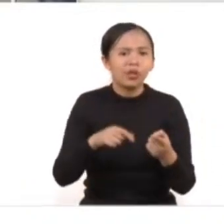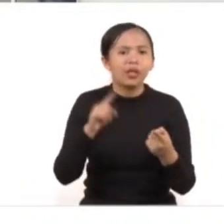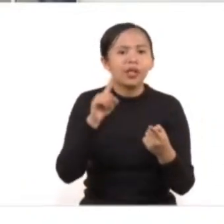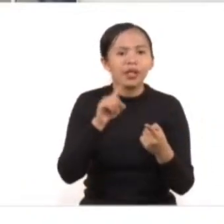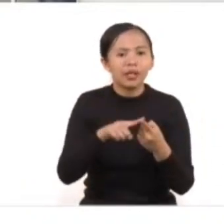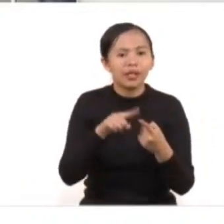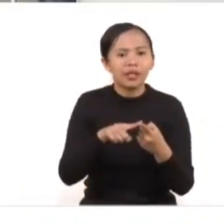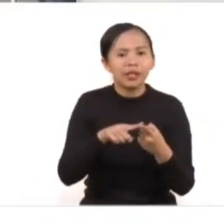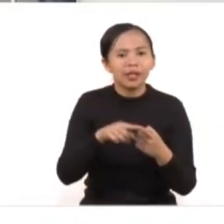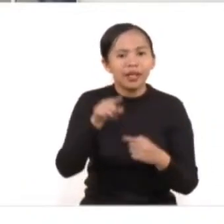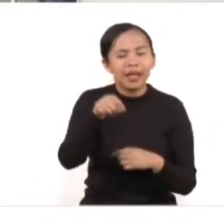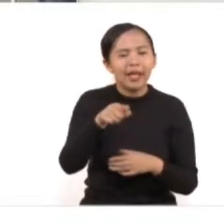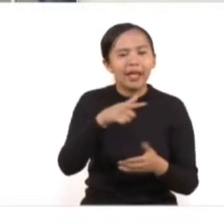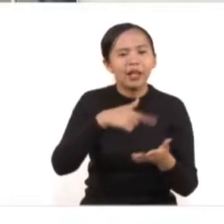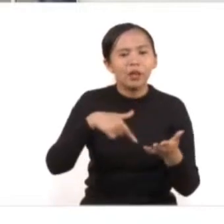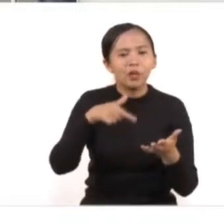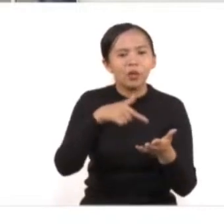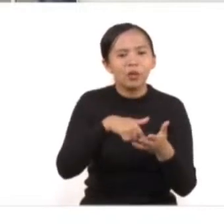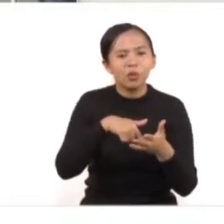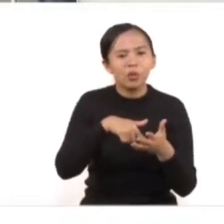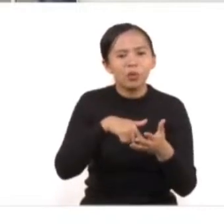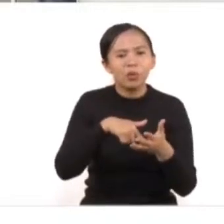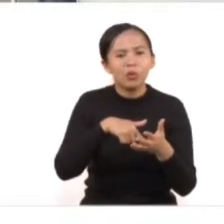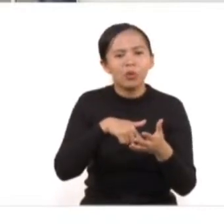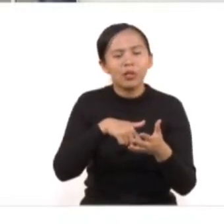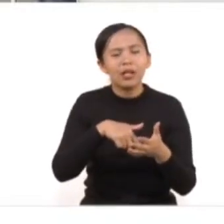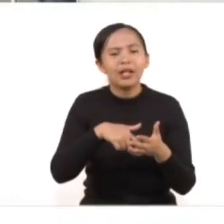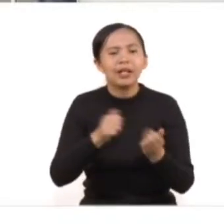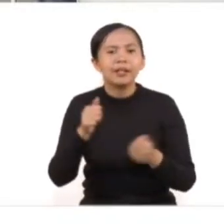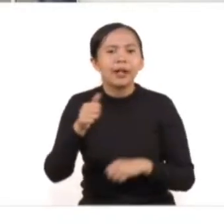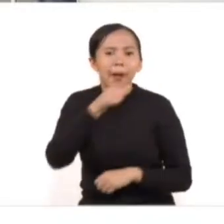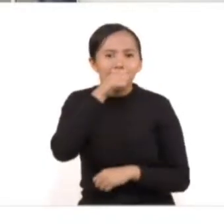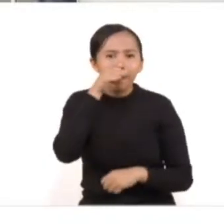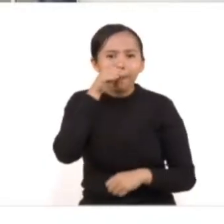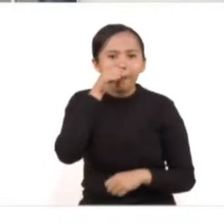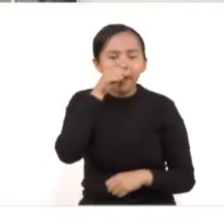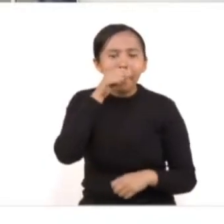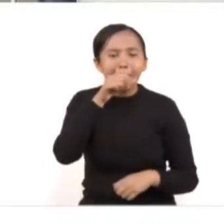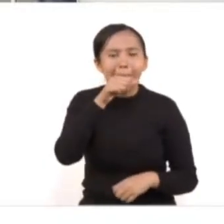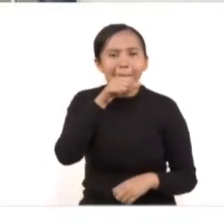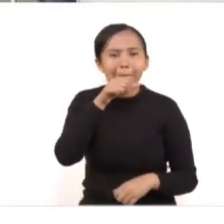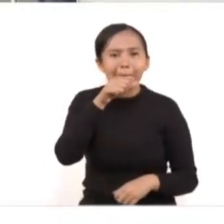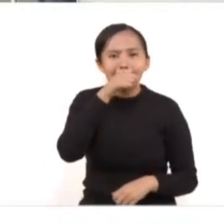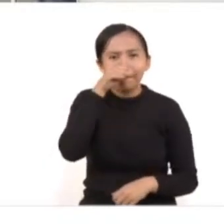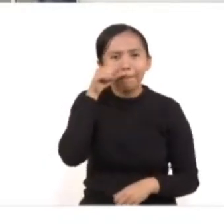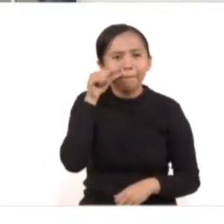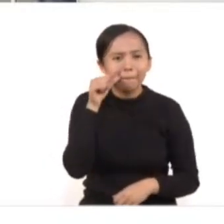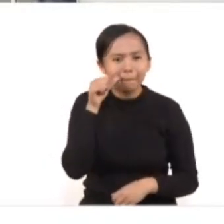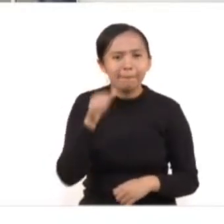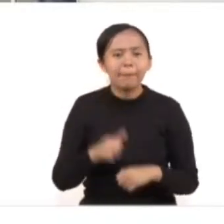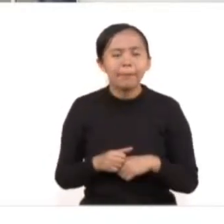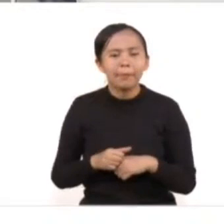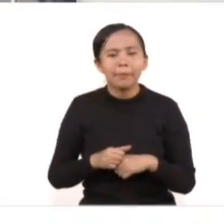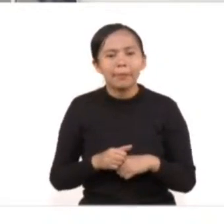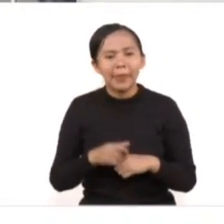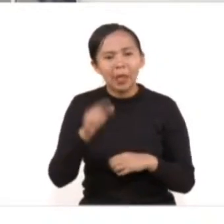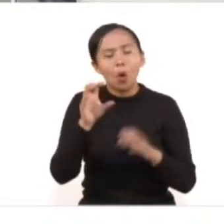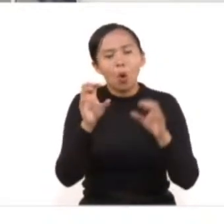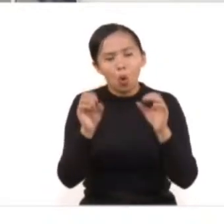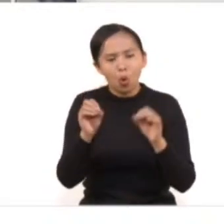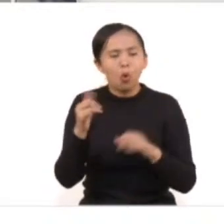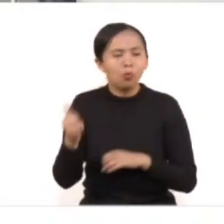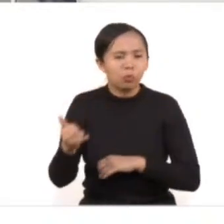calle de Enrique Pestalozzi, número 1115, en la Colonia del Valle, o bien comunicarse a este número